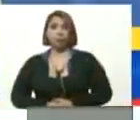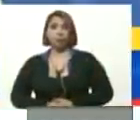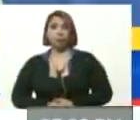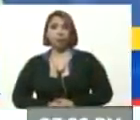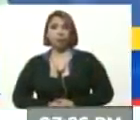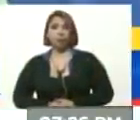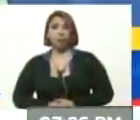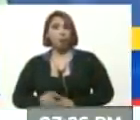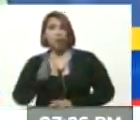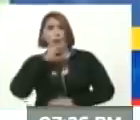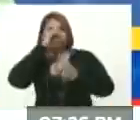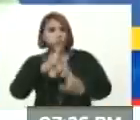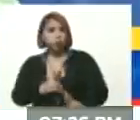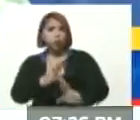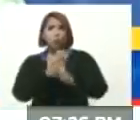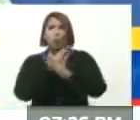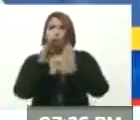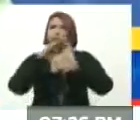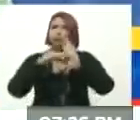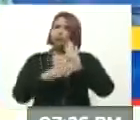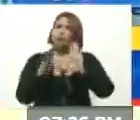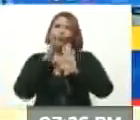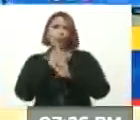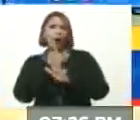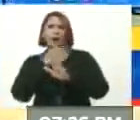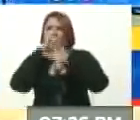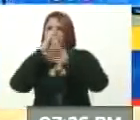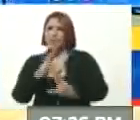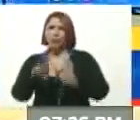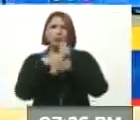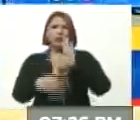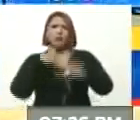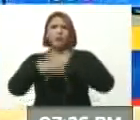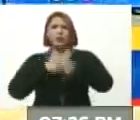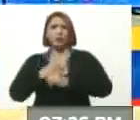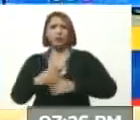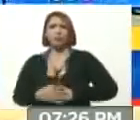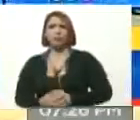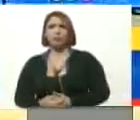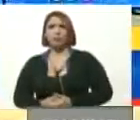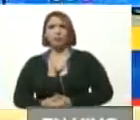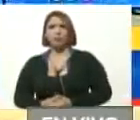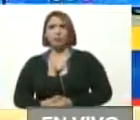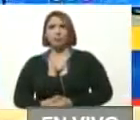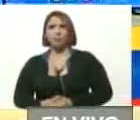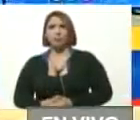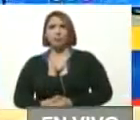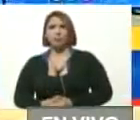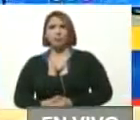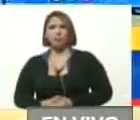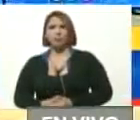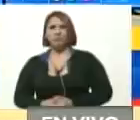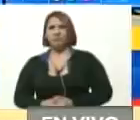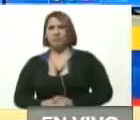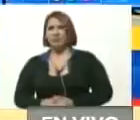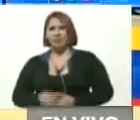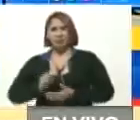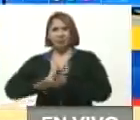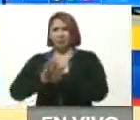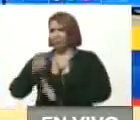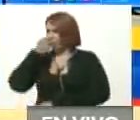Si no respetan las reglas de juego, si no respetan el derecho internacional, si le meten una puñalada por la espalda,